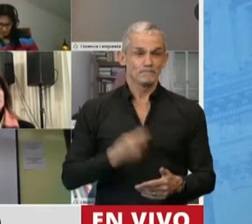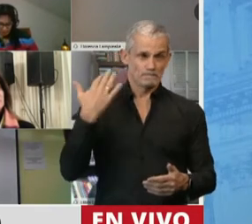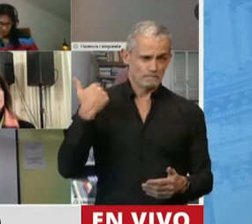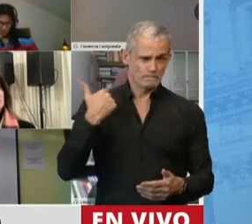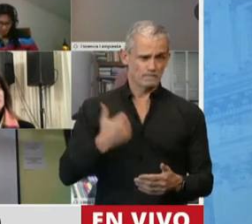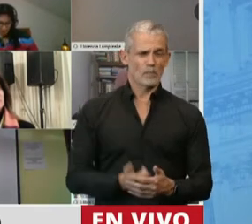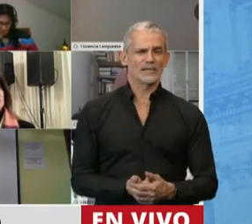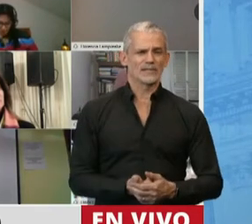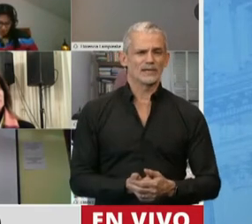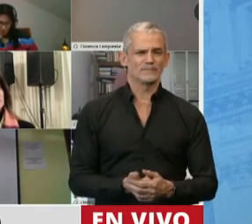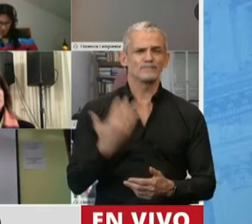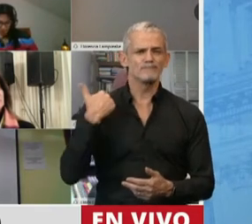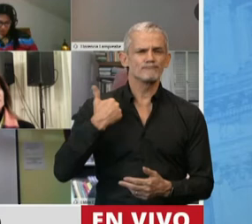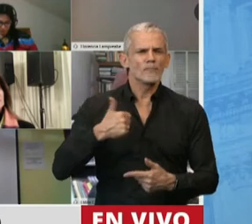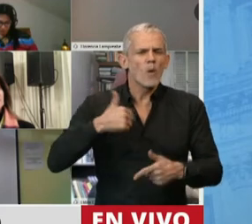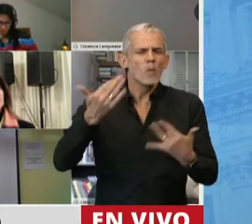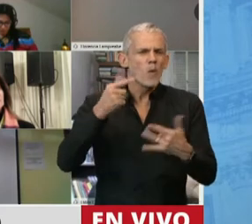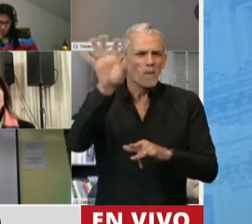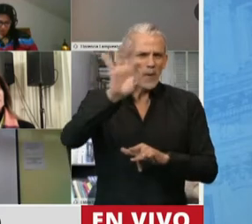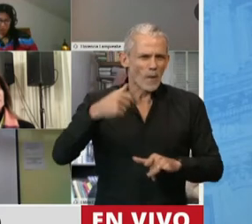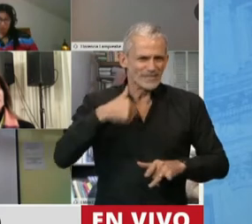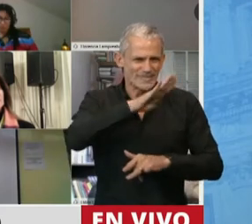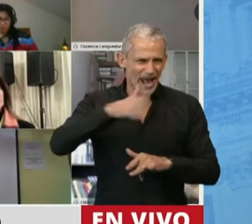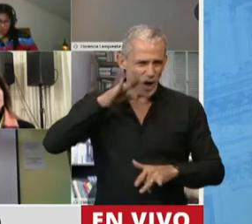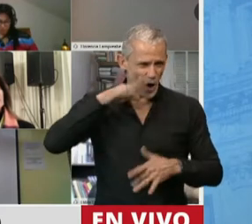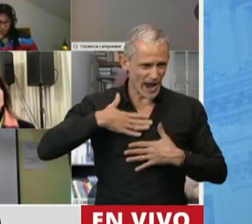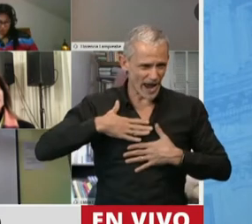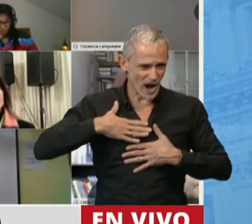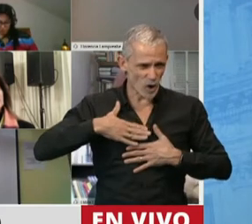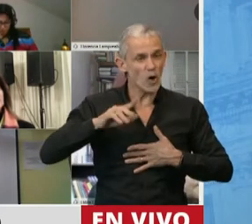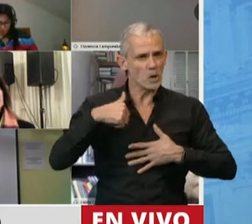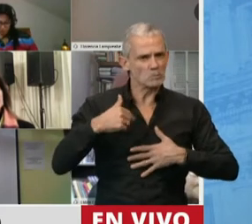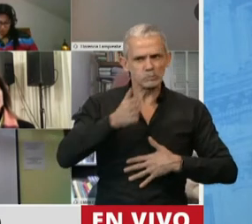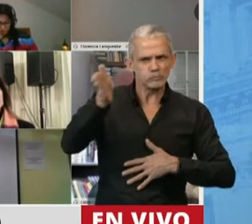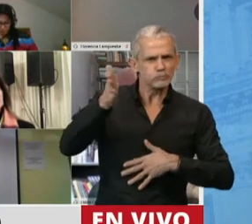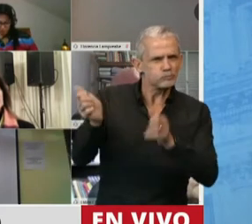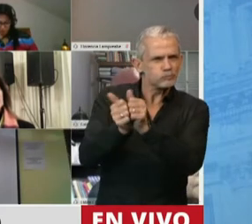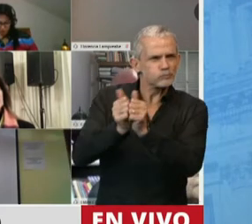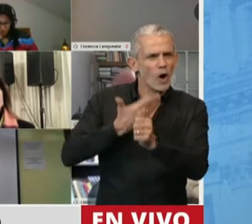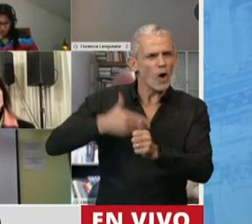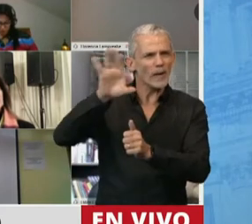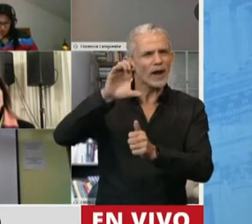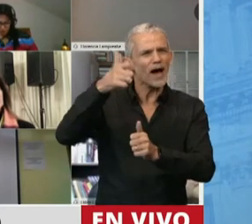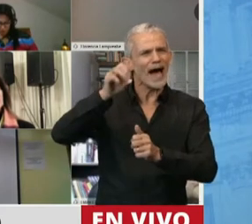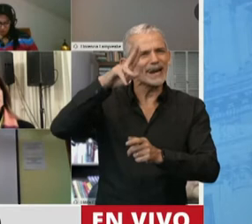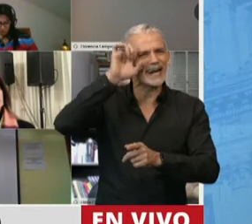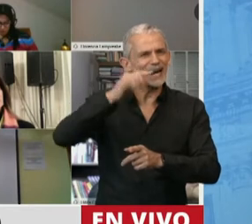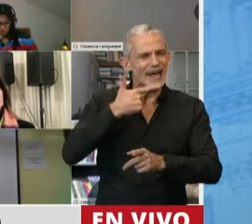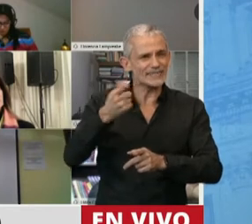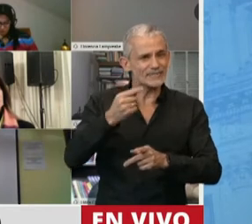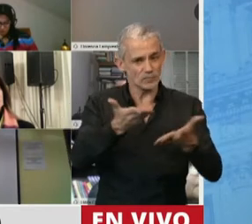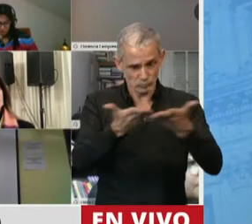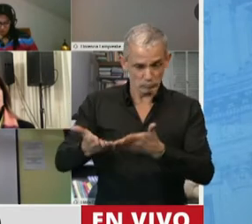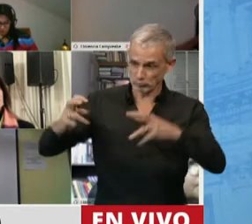Ayer tuve la oportunidad en mi provincia de Río Negro de acompañar a nuestra gobernadora Arabella Carreras a recibir al